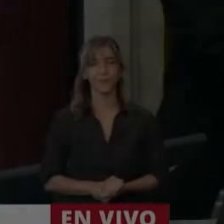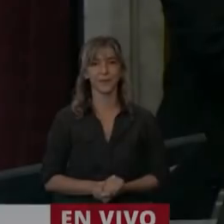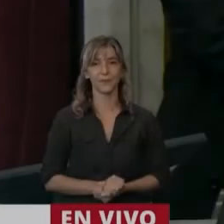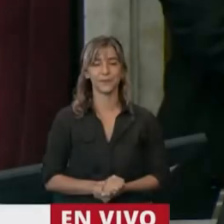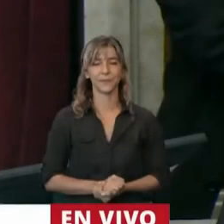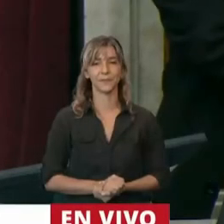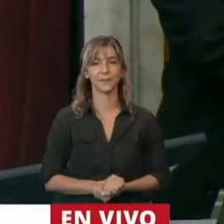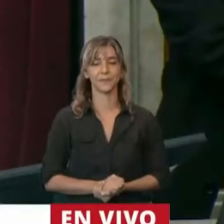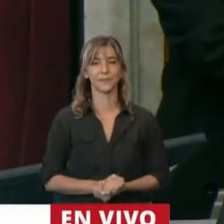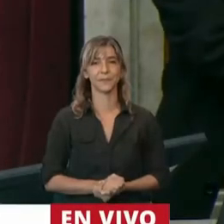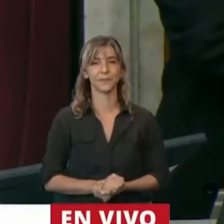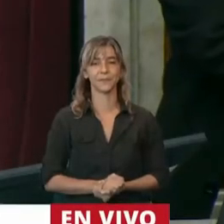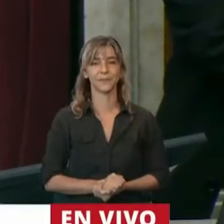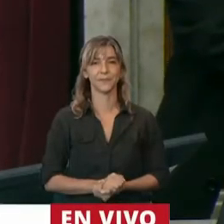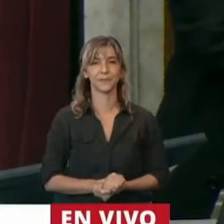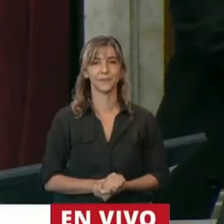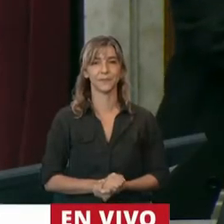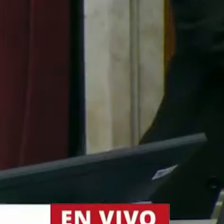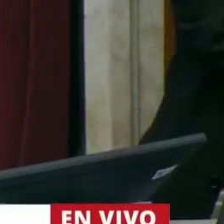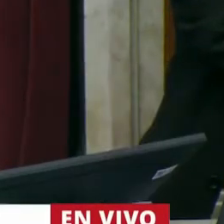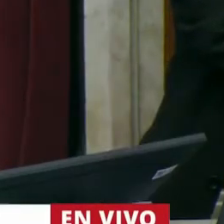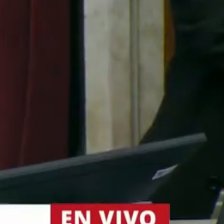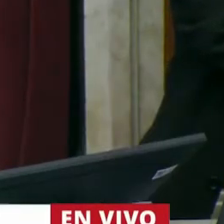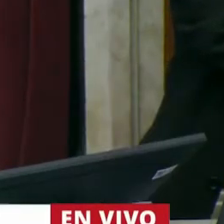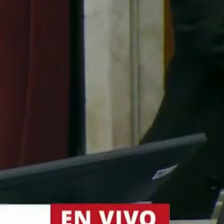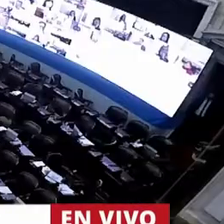Tiene la palabra el diputado Germán Martínez.